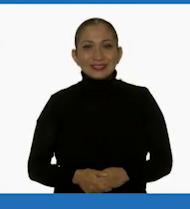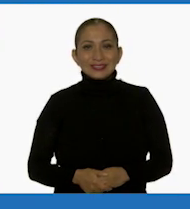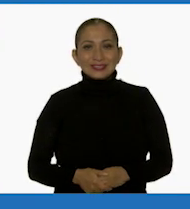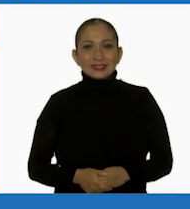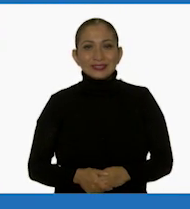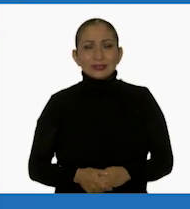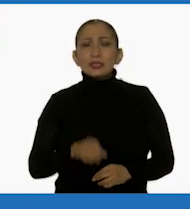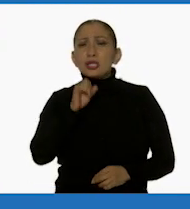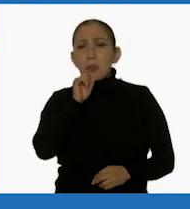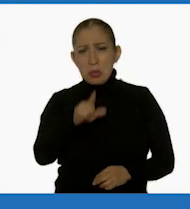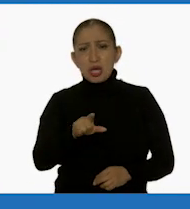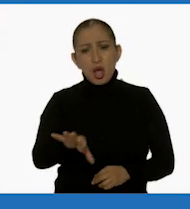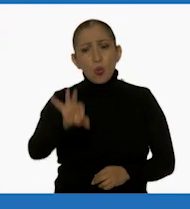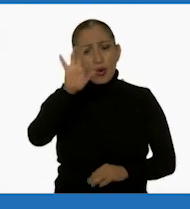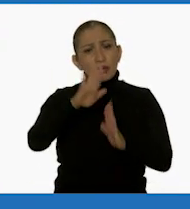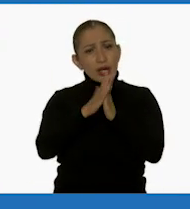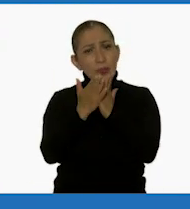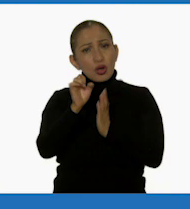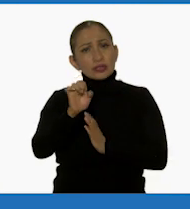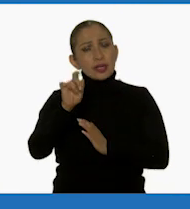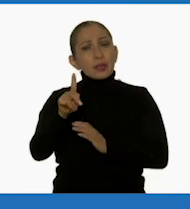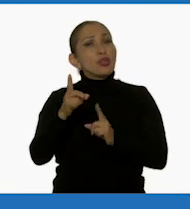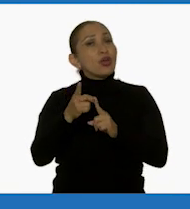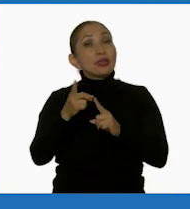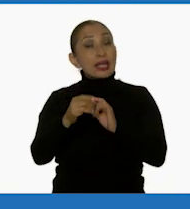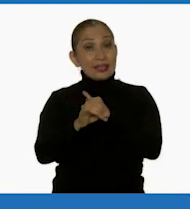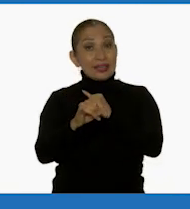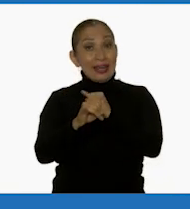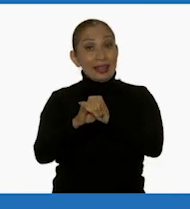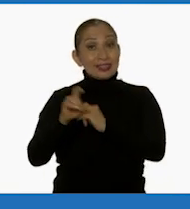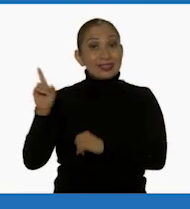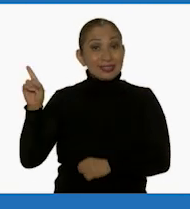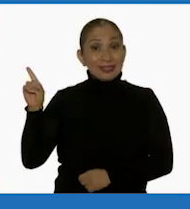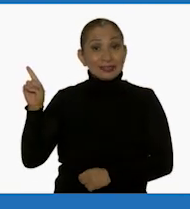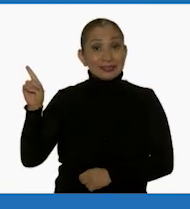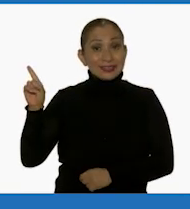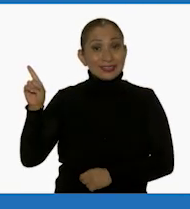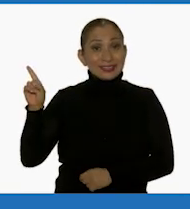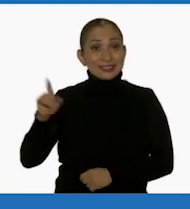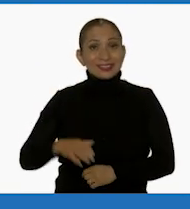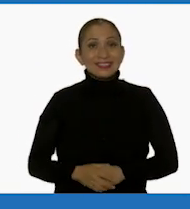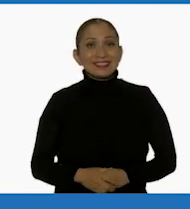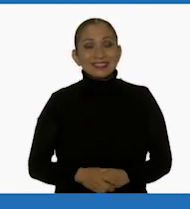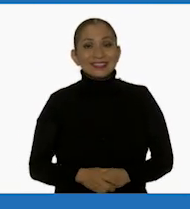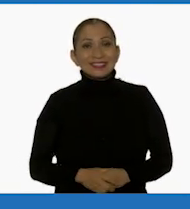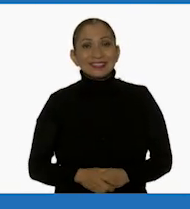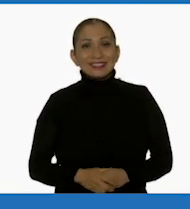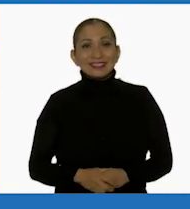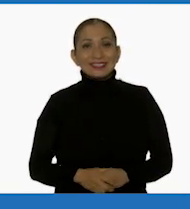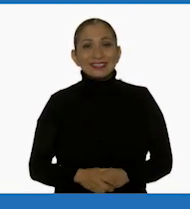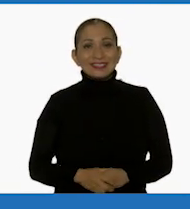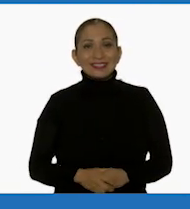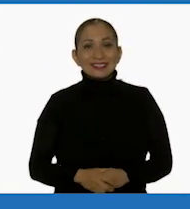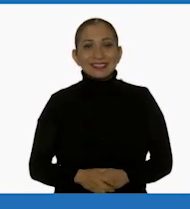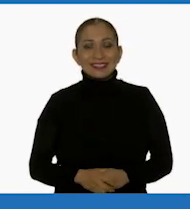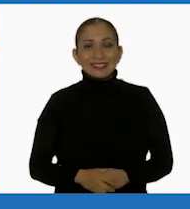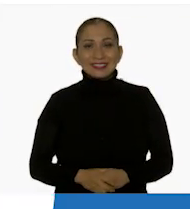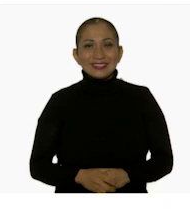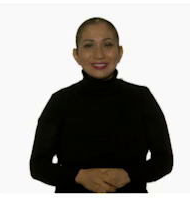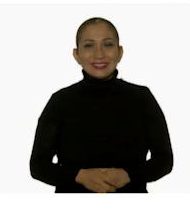También puedes encontrar los libros de texto en la página conalitej.c.gov.mx.